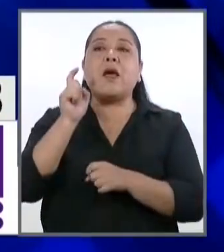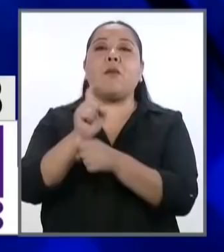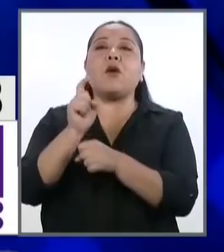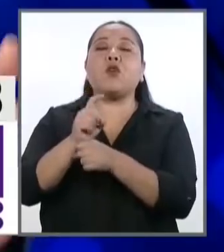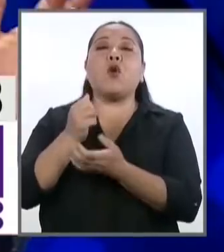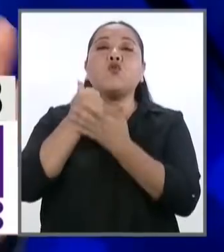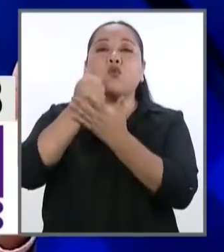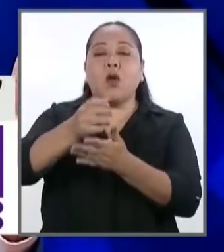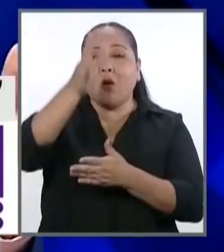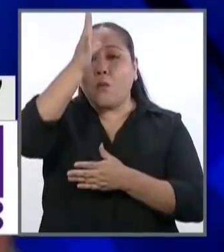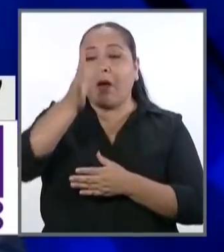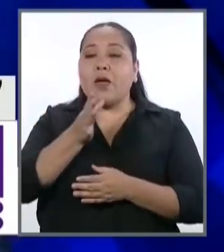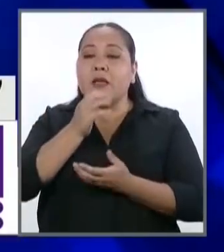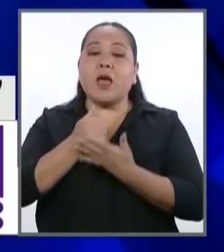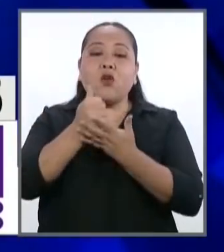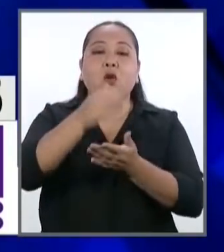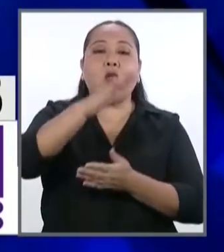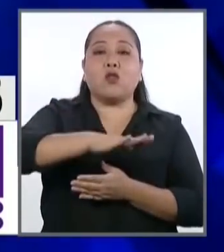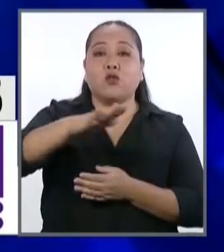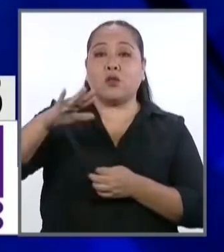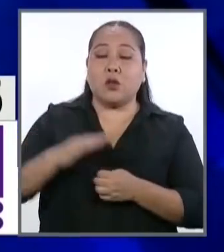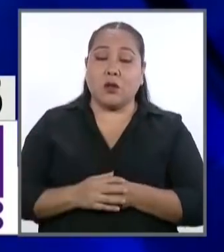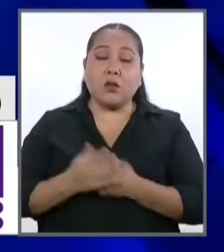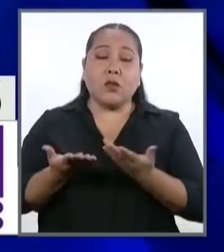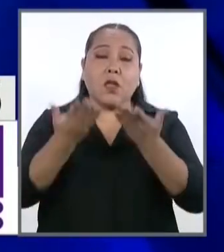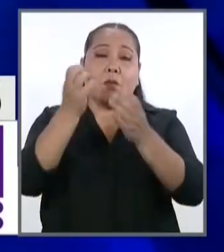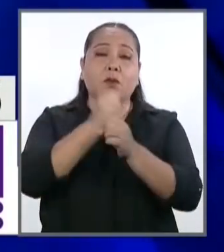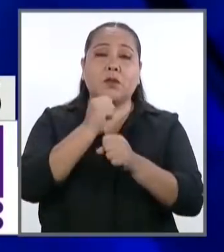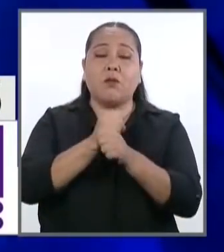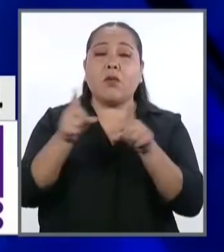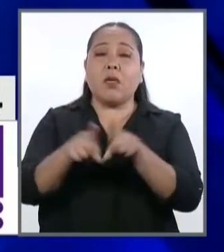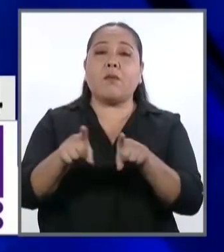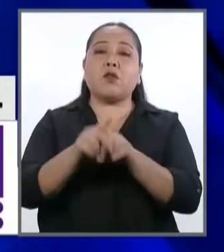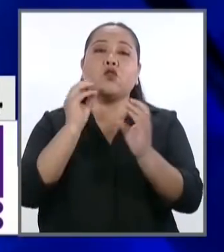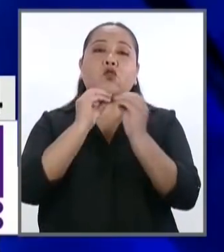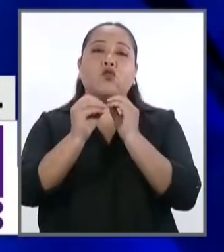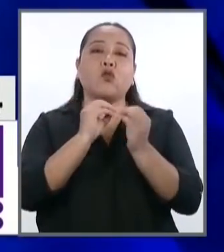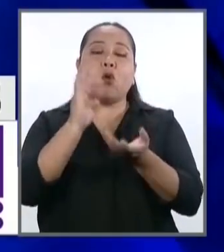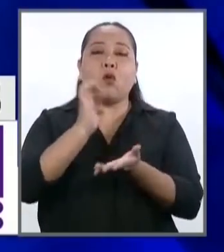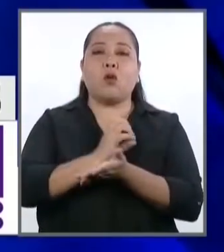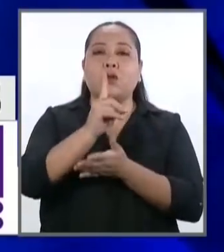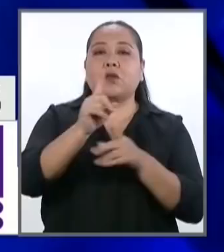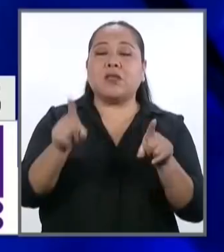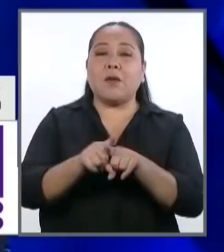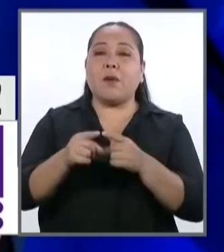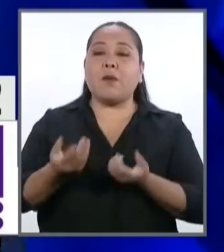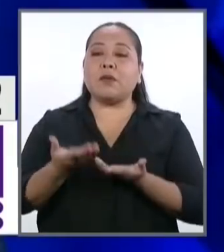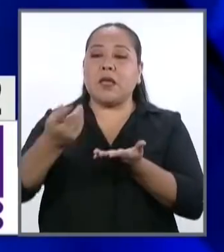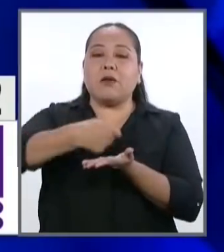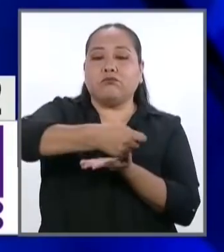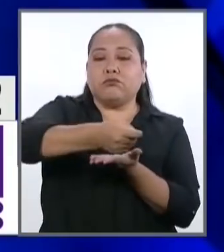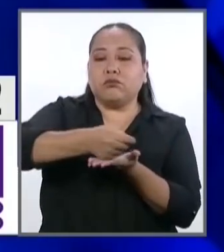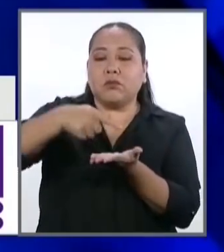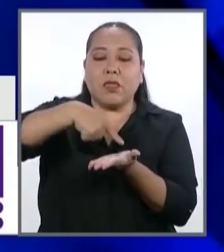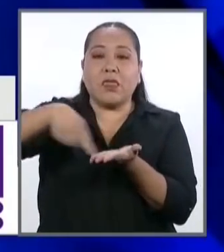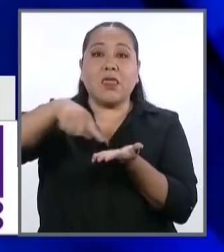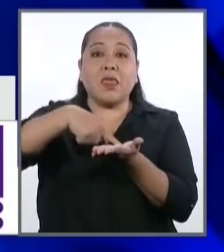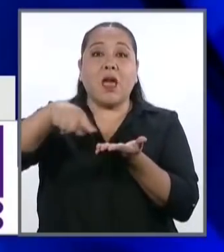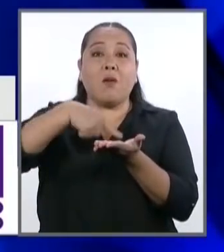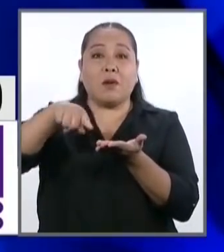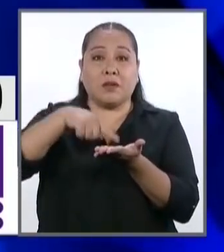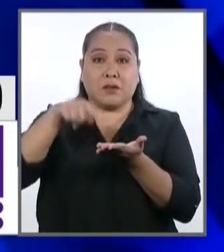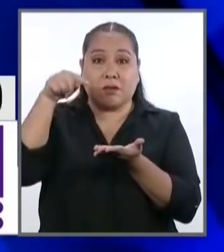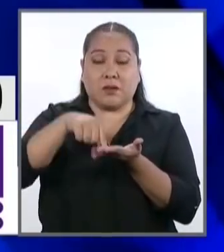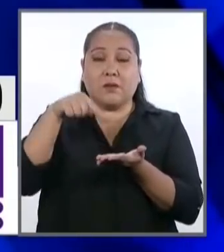educativa. Así damos trabajo y también solucionamos la educación. Pero también vamos a repartir tablets a todos los niños que la necesiten y el